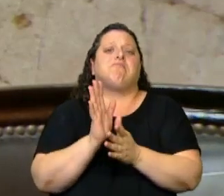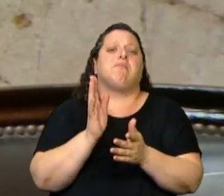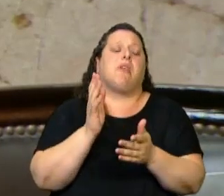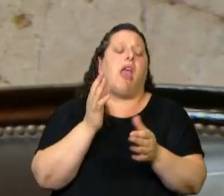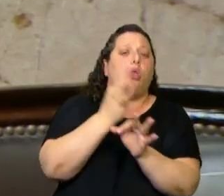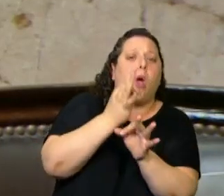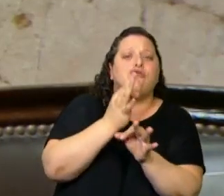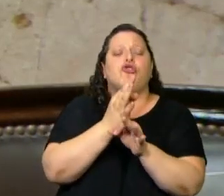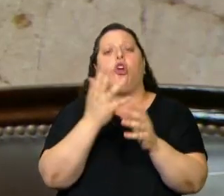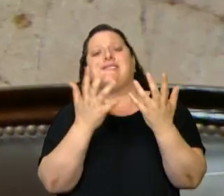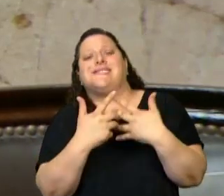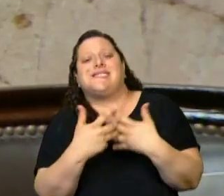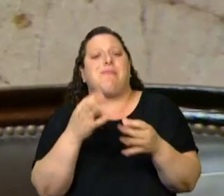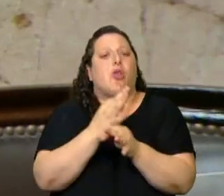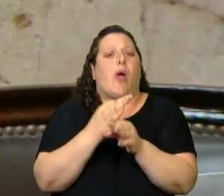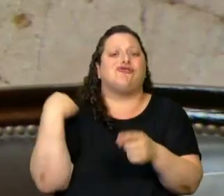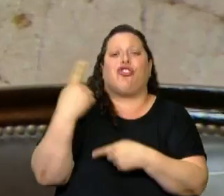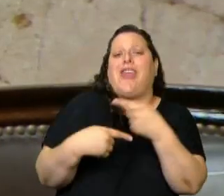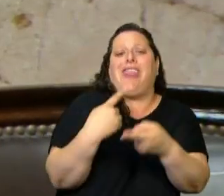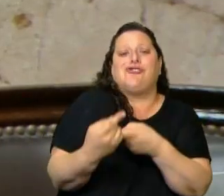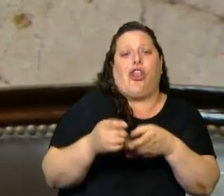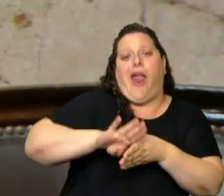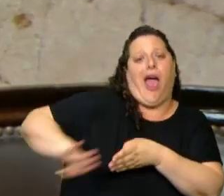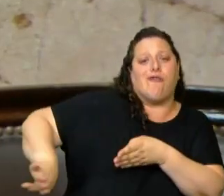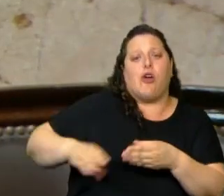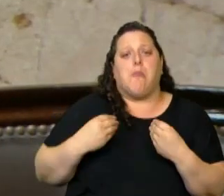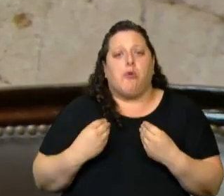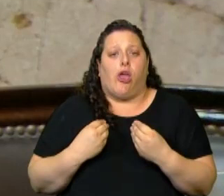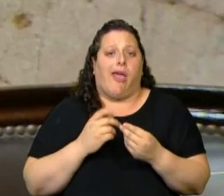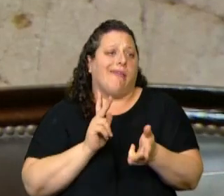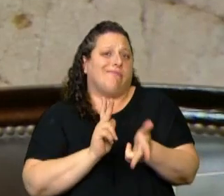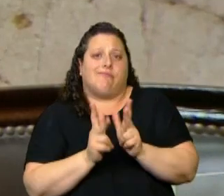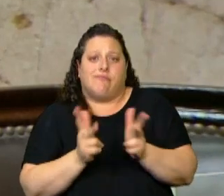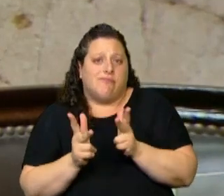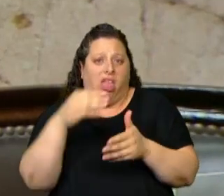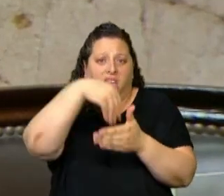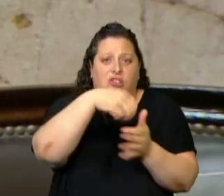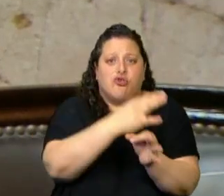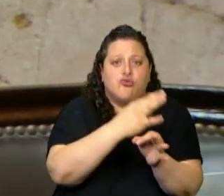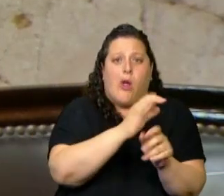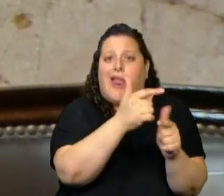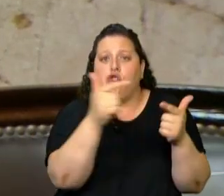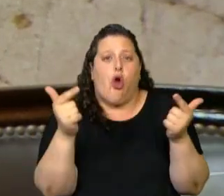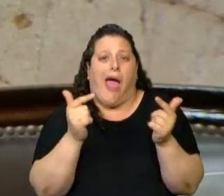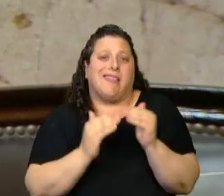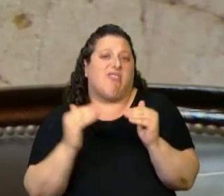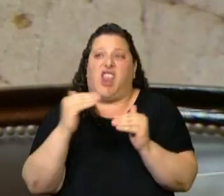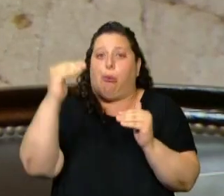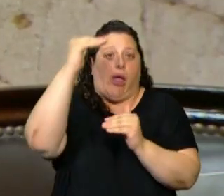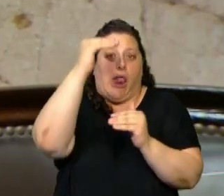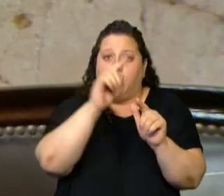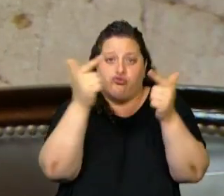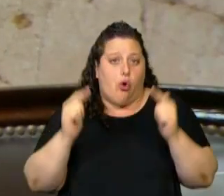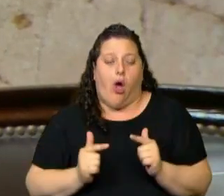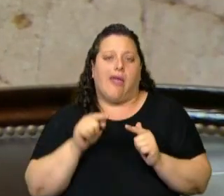educación tradicional porque no hay una lengua de señas en las escuelas en ninguno de los niveles. Otro